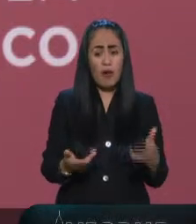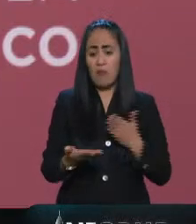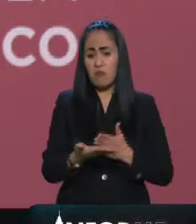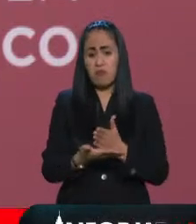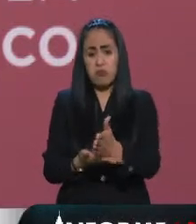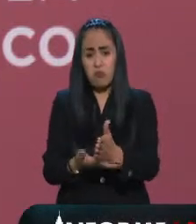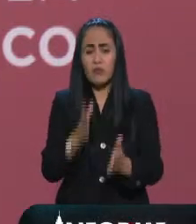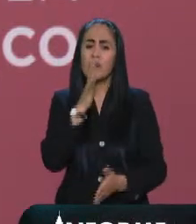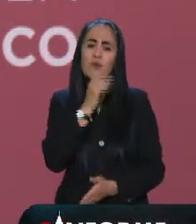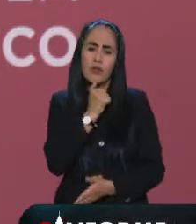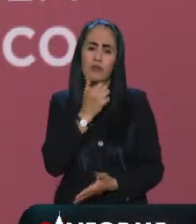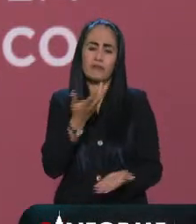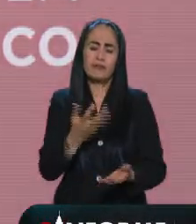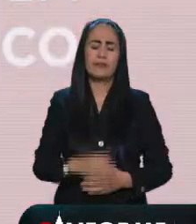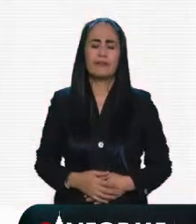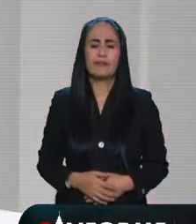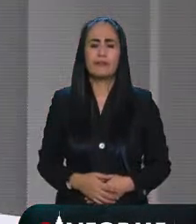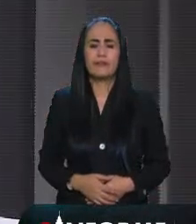tiene acceso a ello